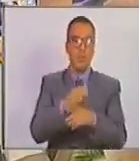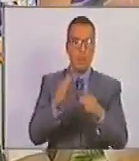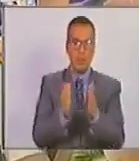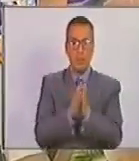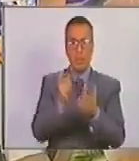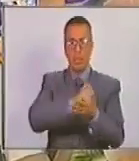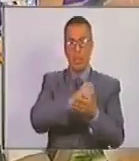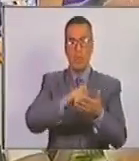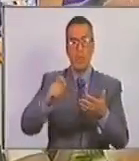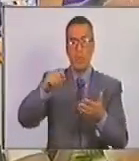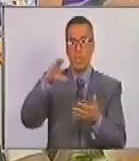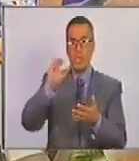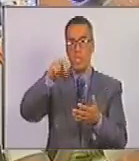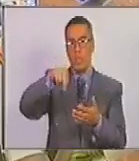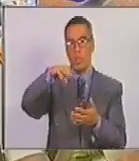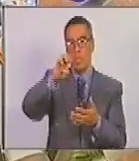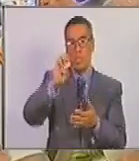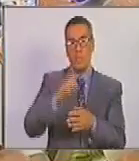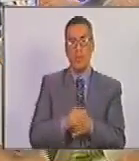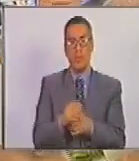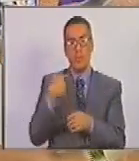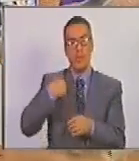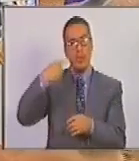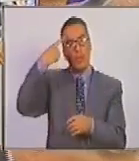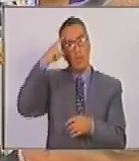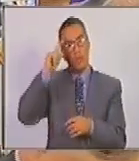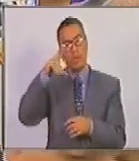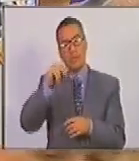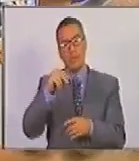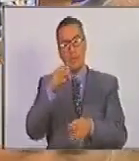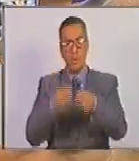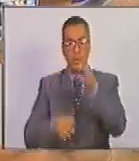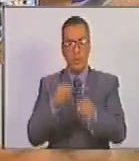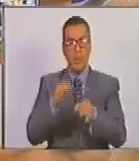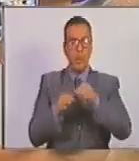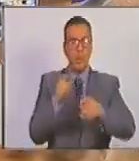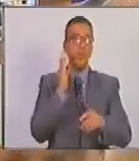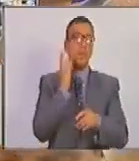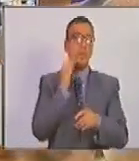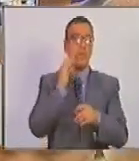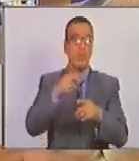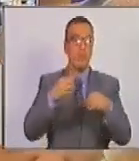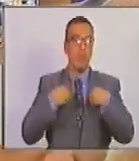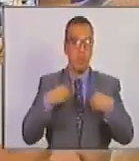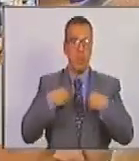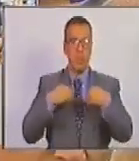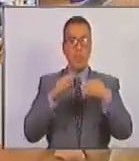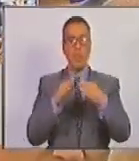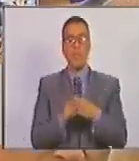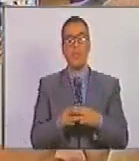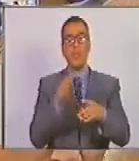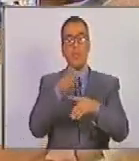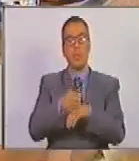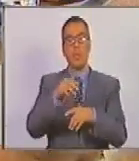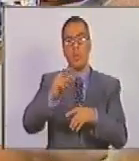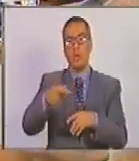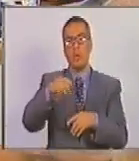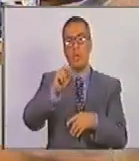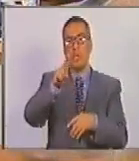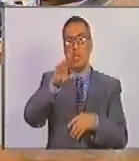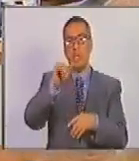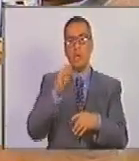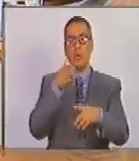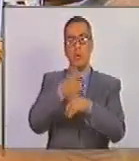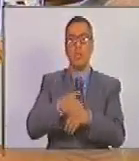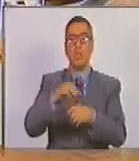inscribirse para el registro electoral, me parece que no es justo. Igualmente, por ejemplo, los que viven en Contrados o el Guayabo, ir a